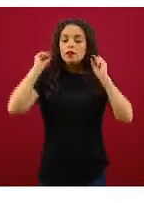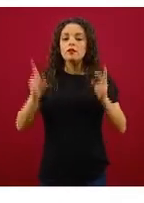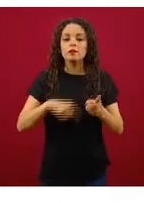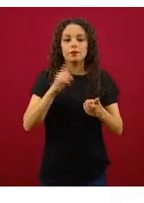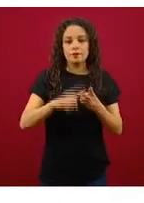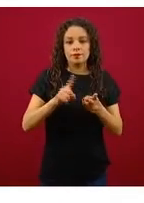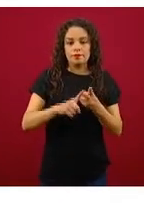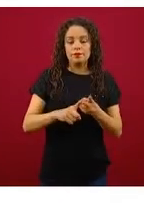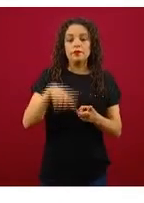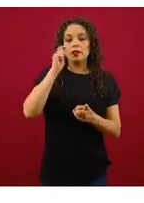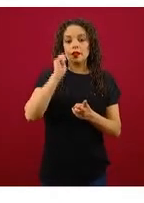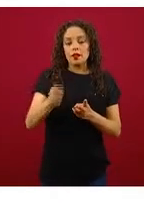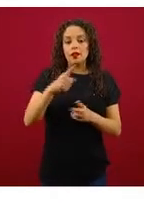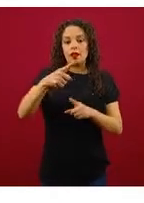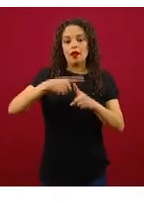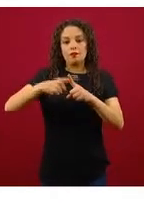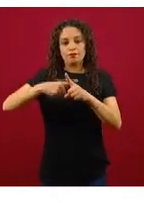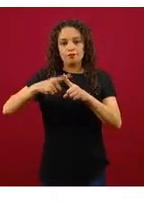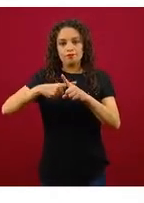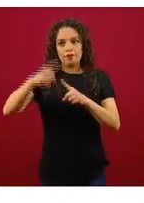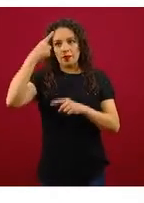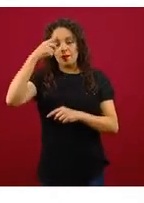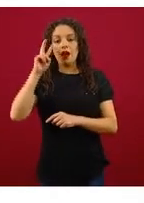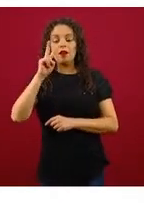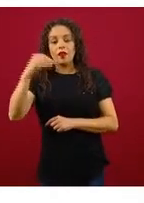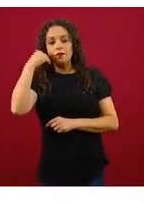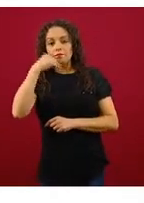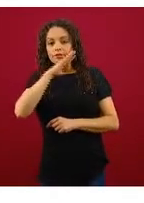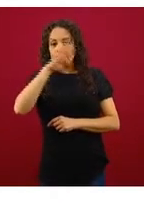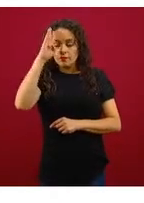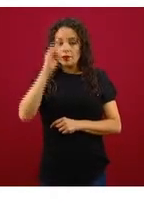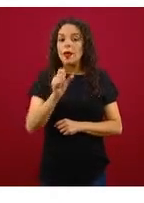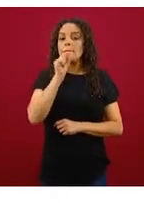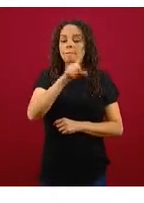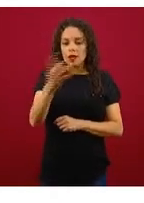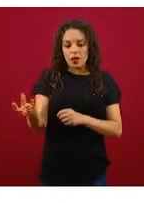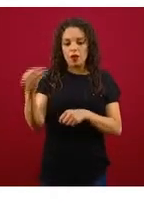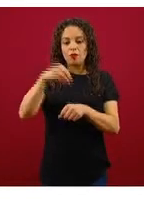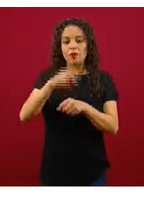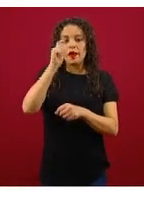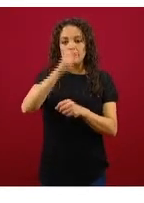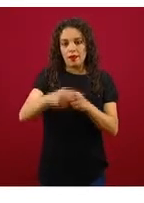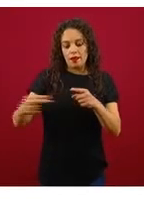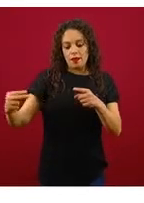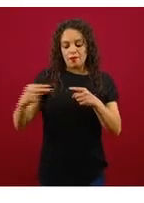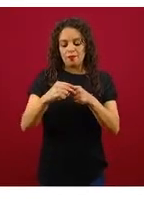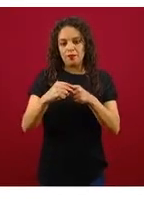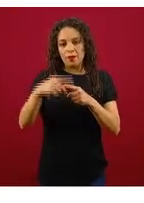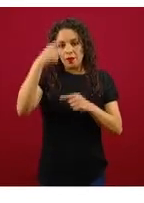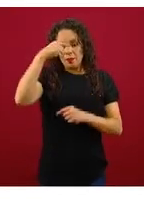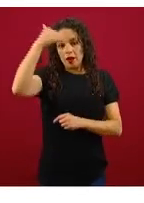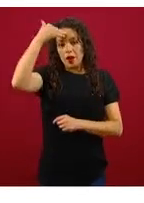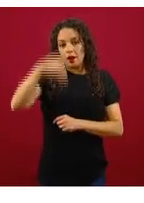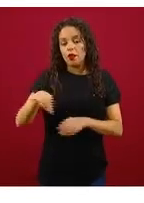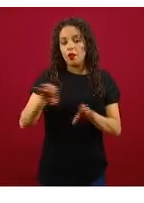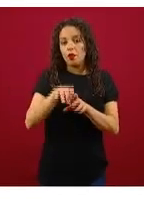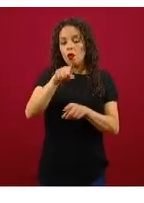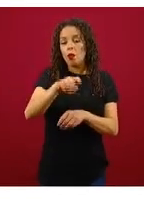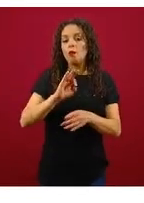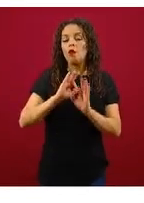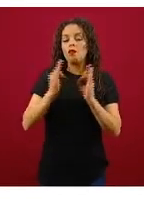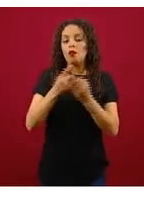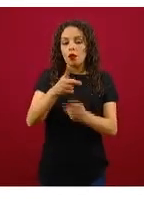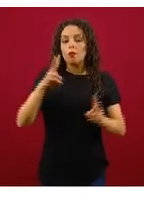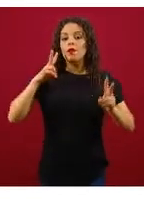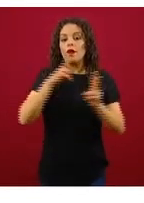para que estén monitoreando sus niveles de oxigenación. Y también en este kit se va a incorporar información sobre medidas